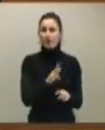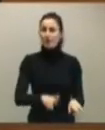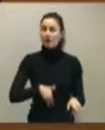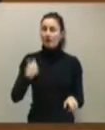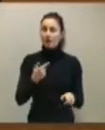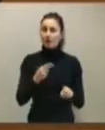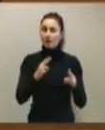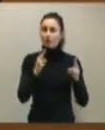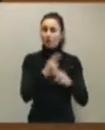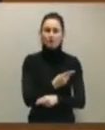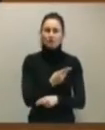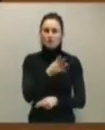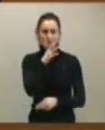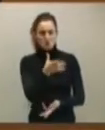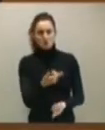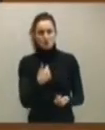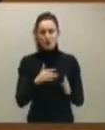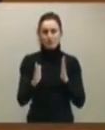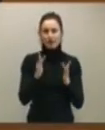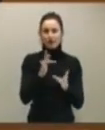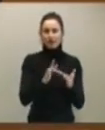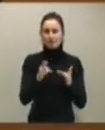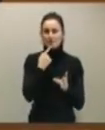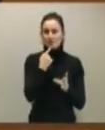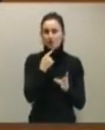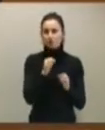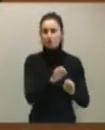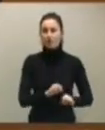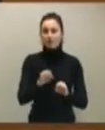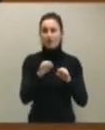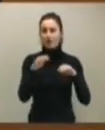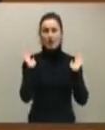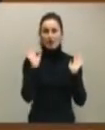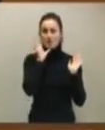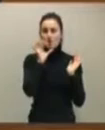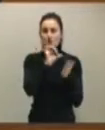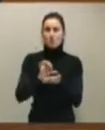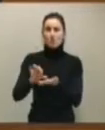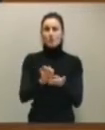que su supresión, y más en un periodo de crisis, dejará aún más indefensa a la ciudadanía frente a las Administraciones.